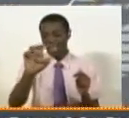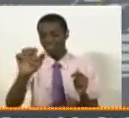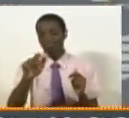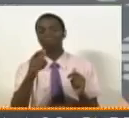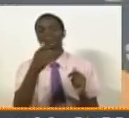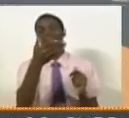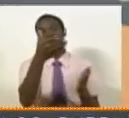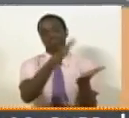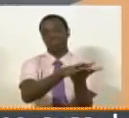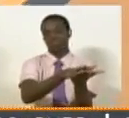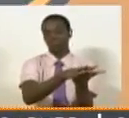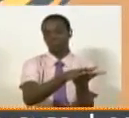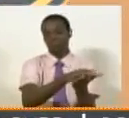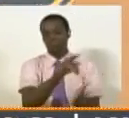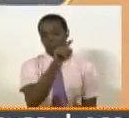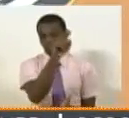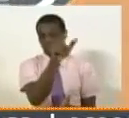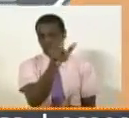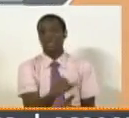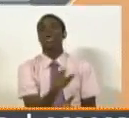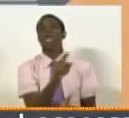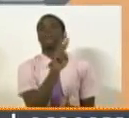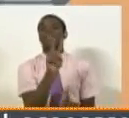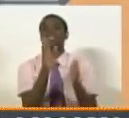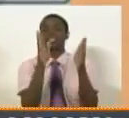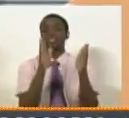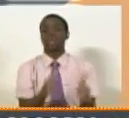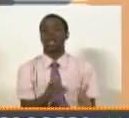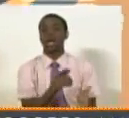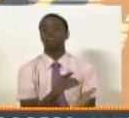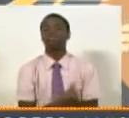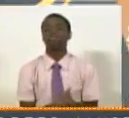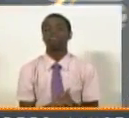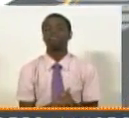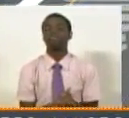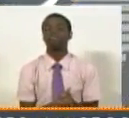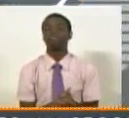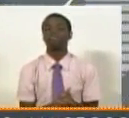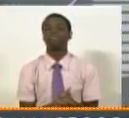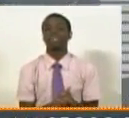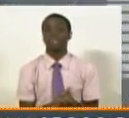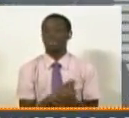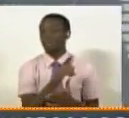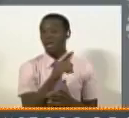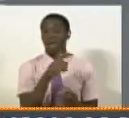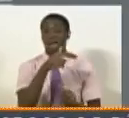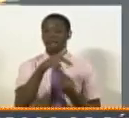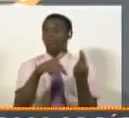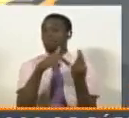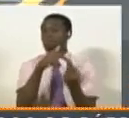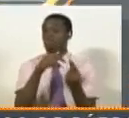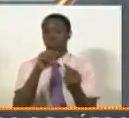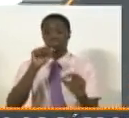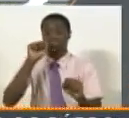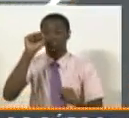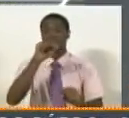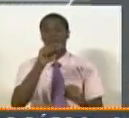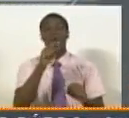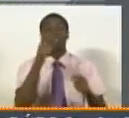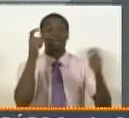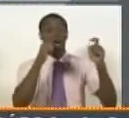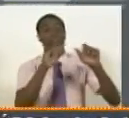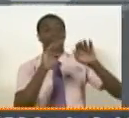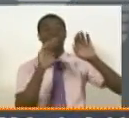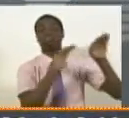venezolano, revolucionario, afecto al gobierno y que